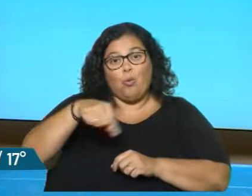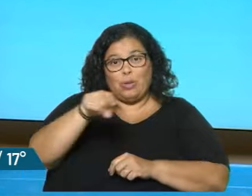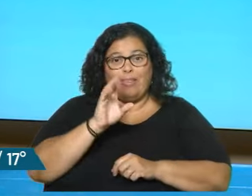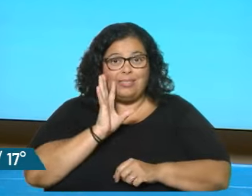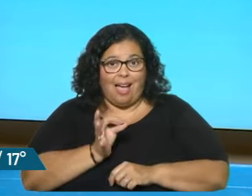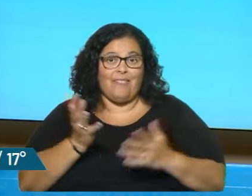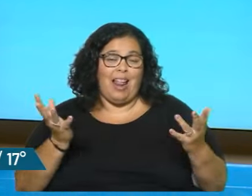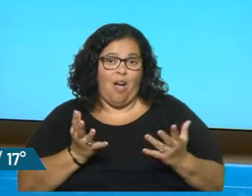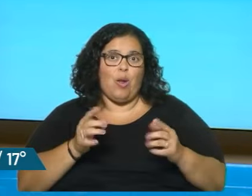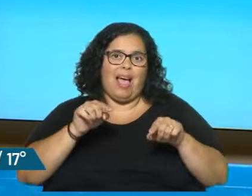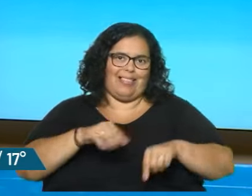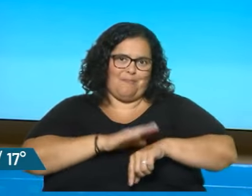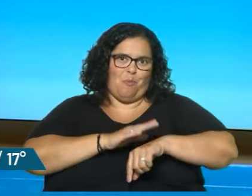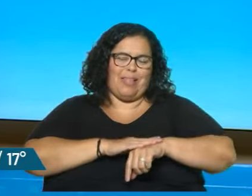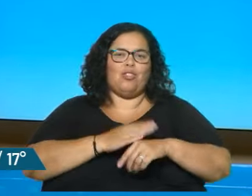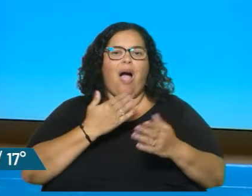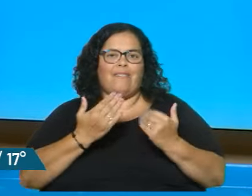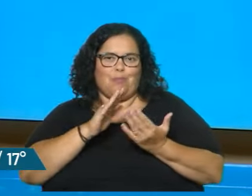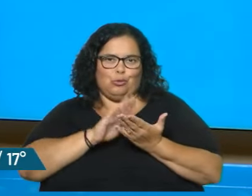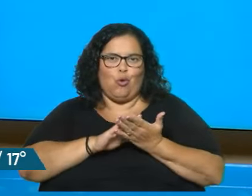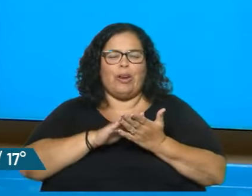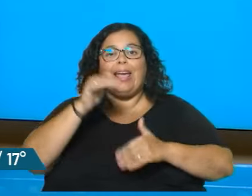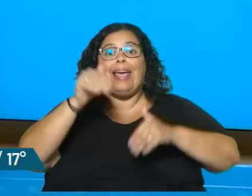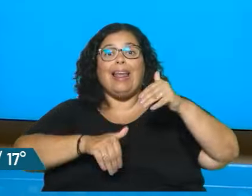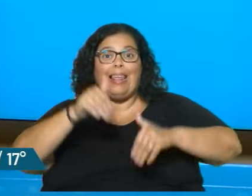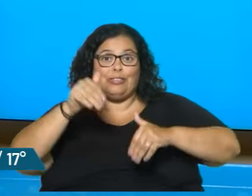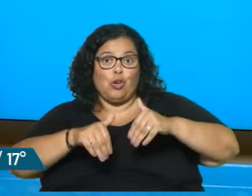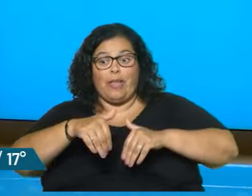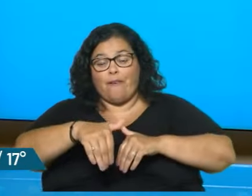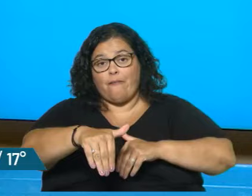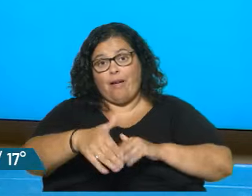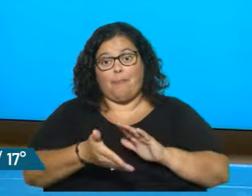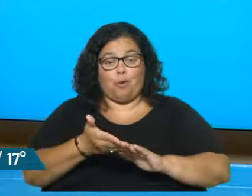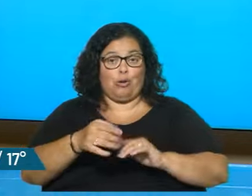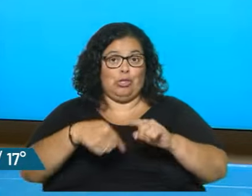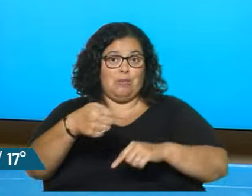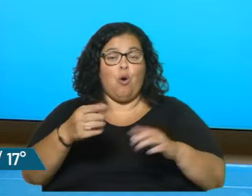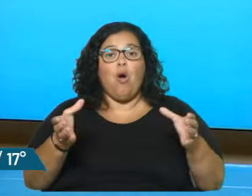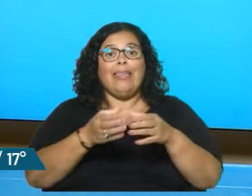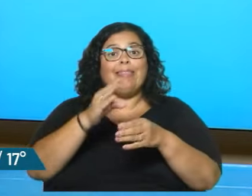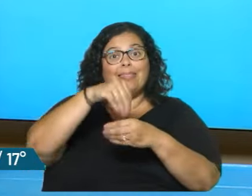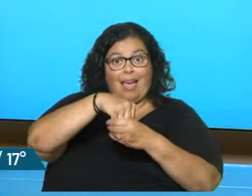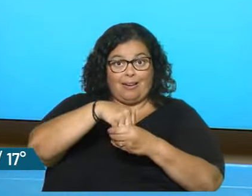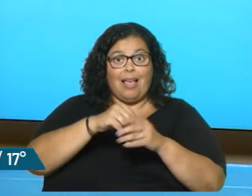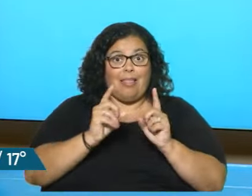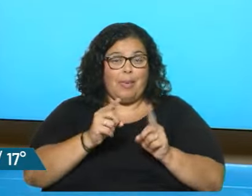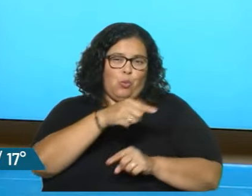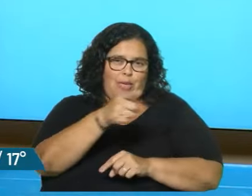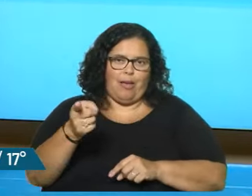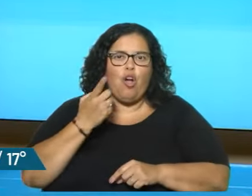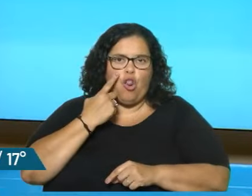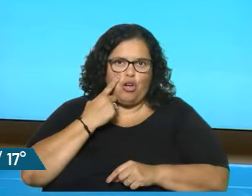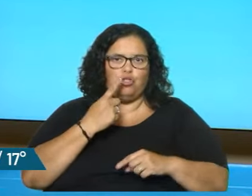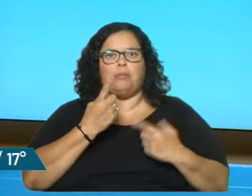este ciclo electoral ya pensando y cada vez más cerca las elecciones internas. Hay los partidos tradicionales, ya los conocen, estamos